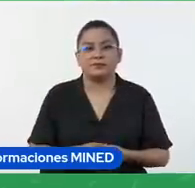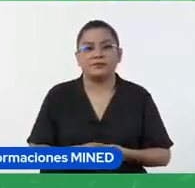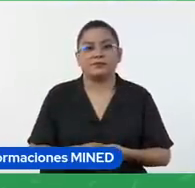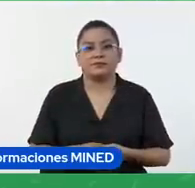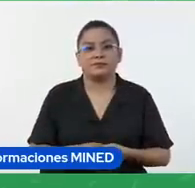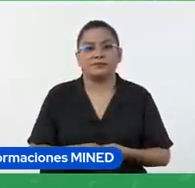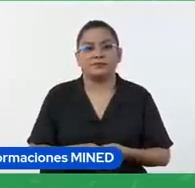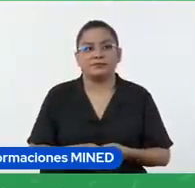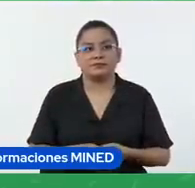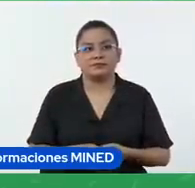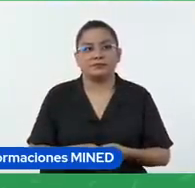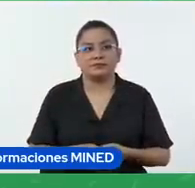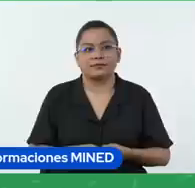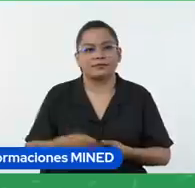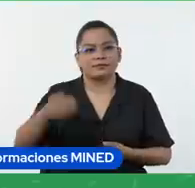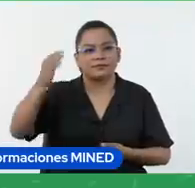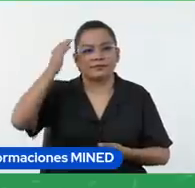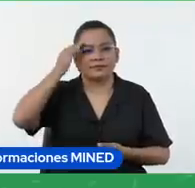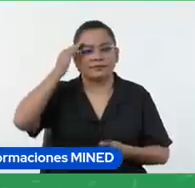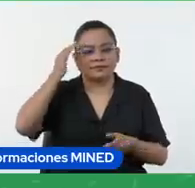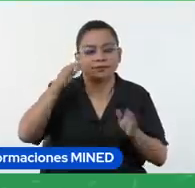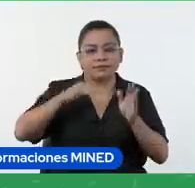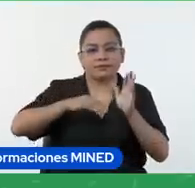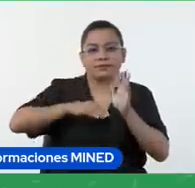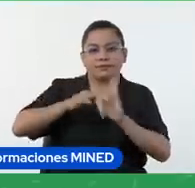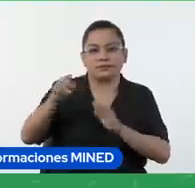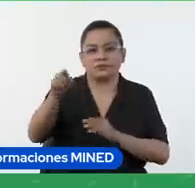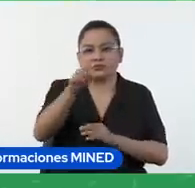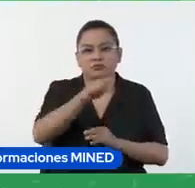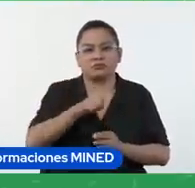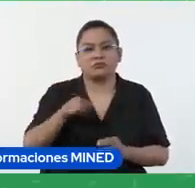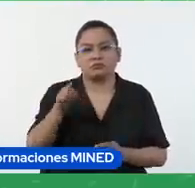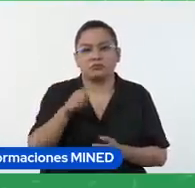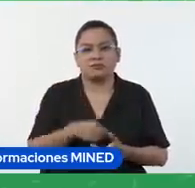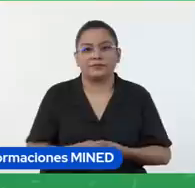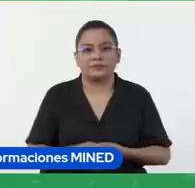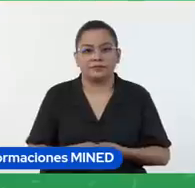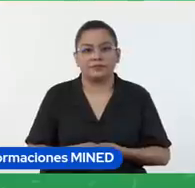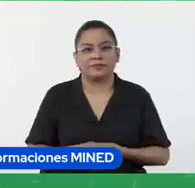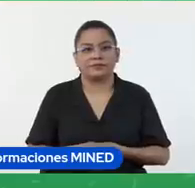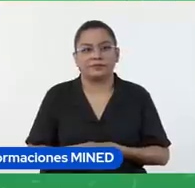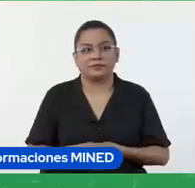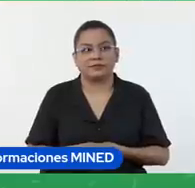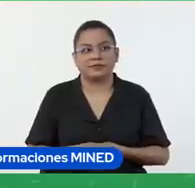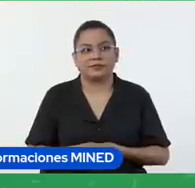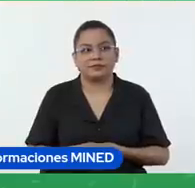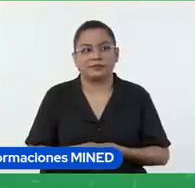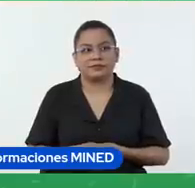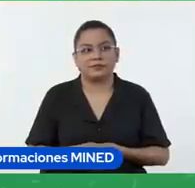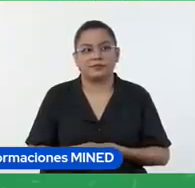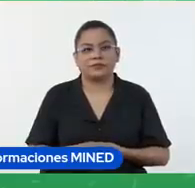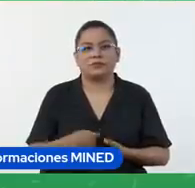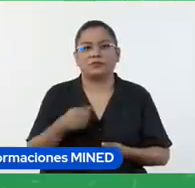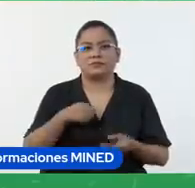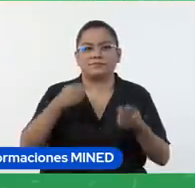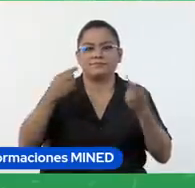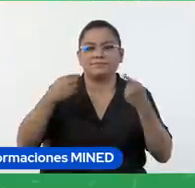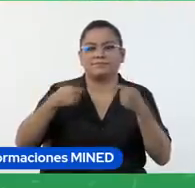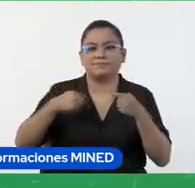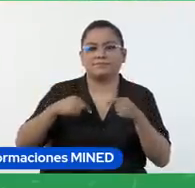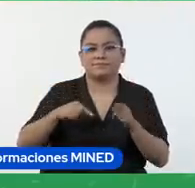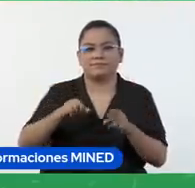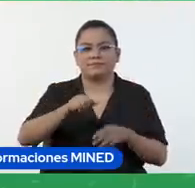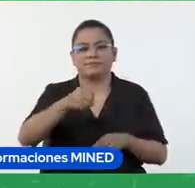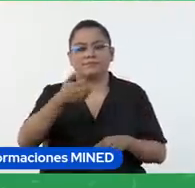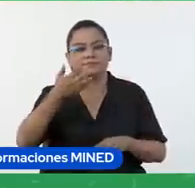ahí para conocer un poquito más de ustedes mientras yo sigo con otro